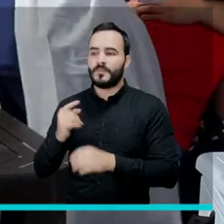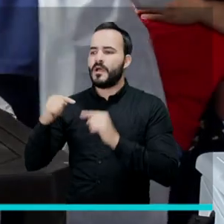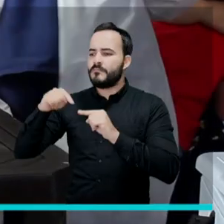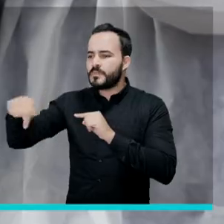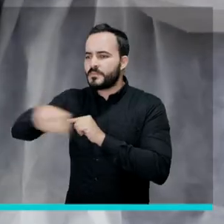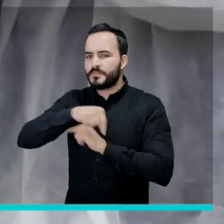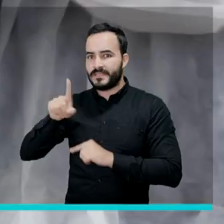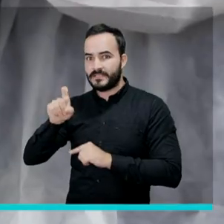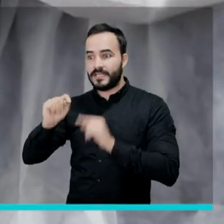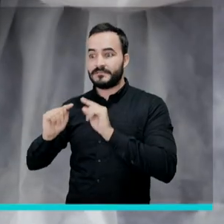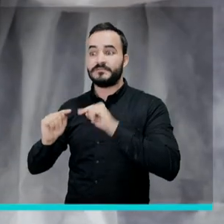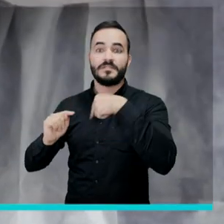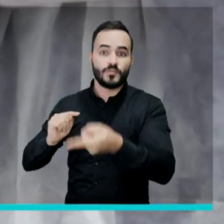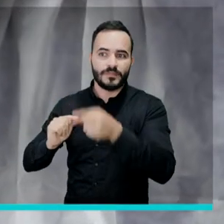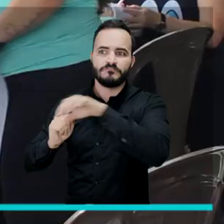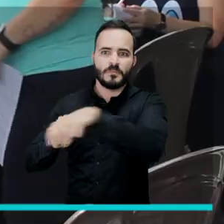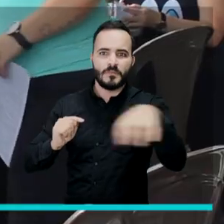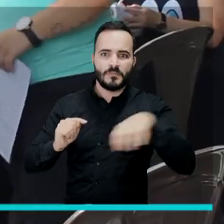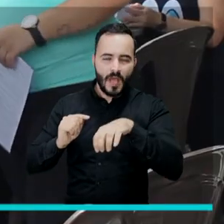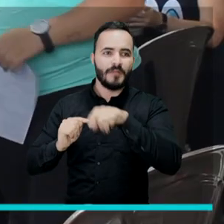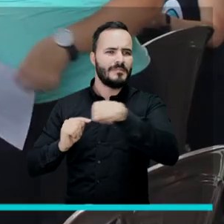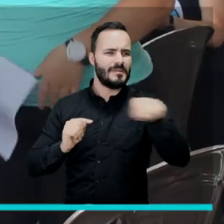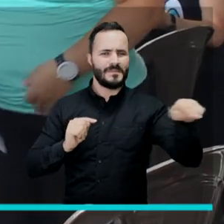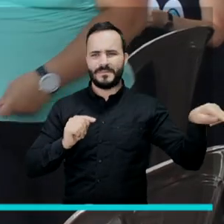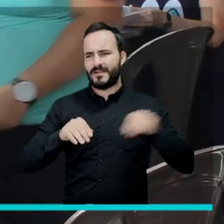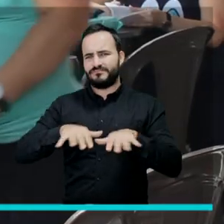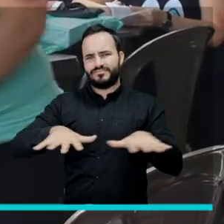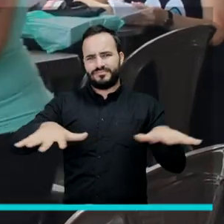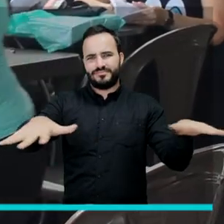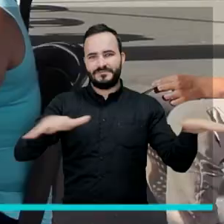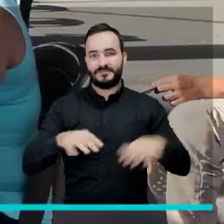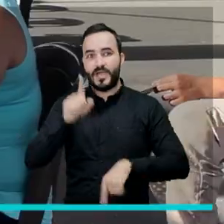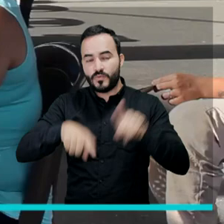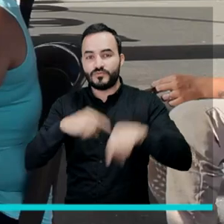para la aplicación de las primeras, segundas y terceras dosis.